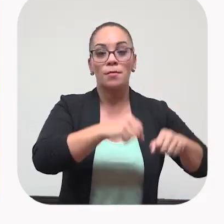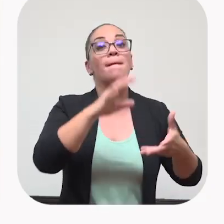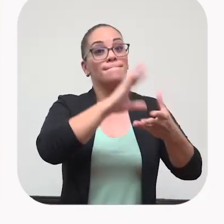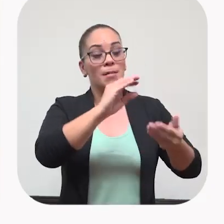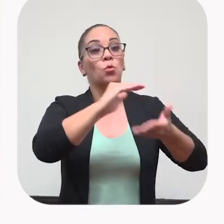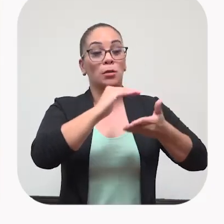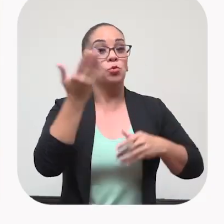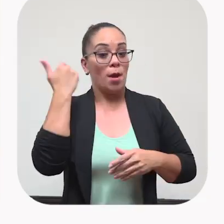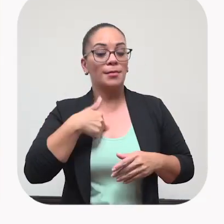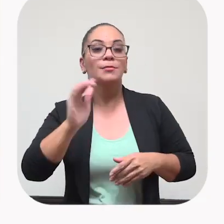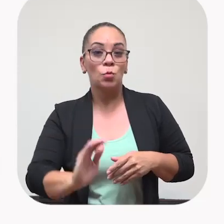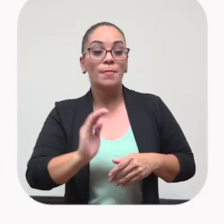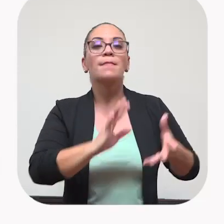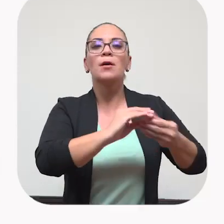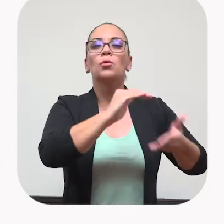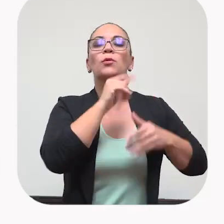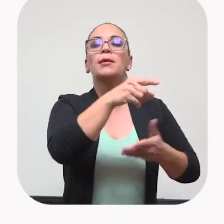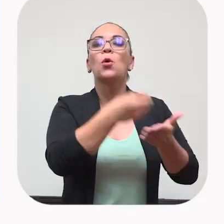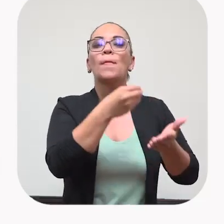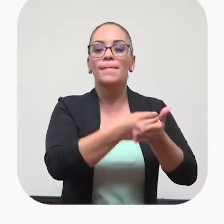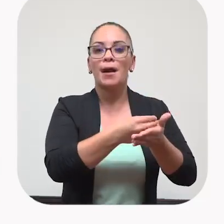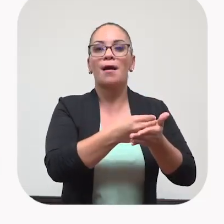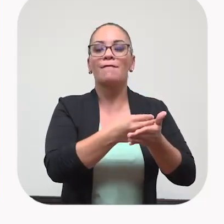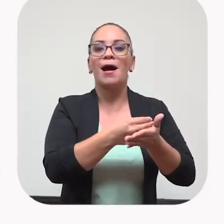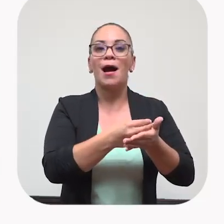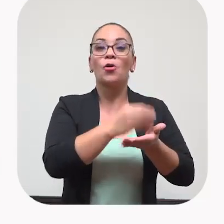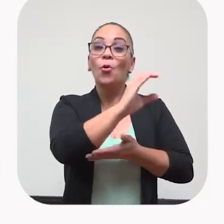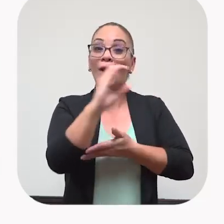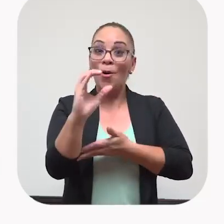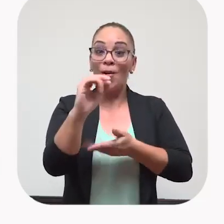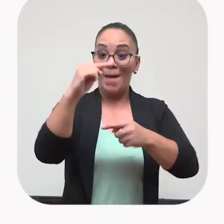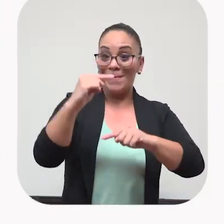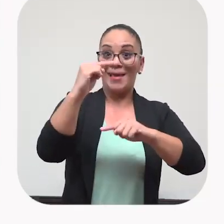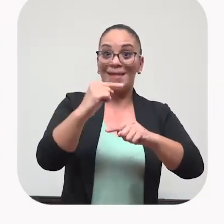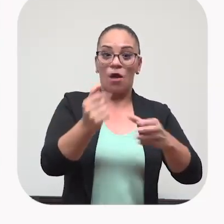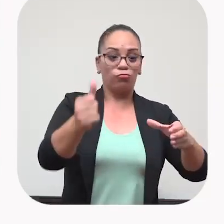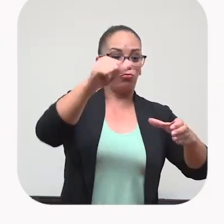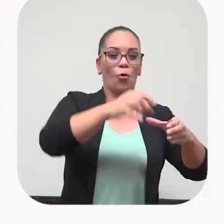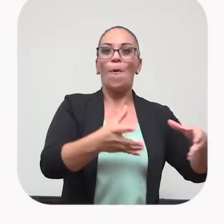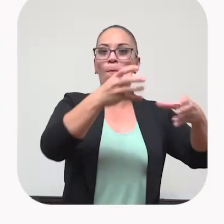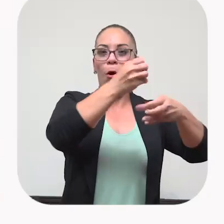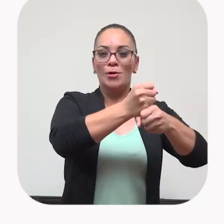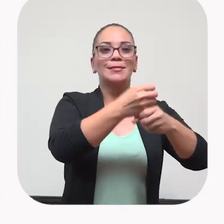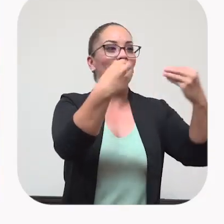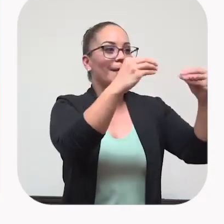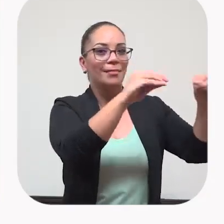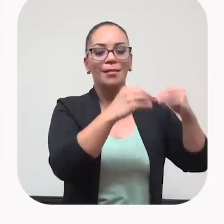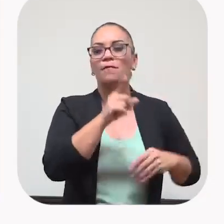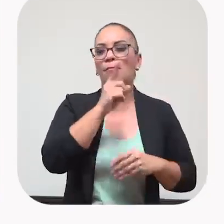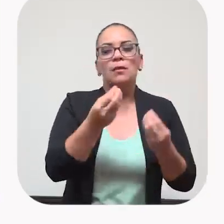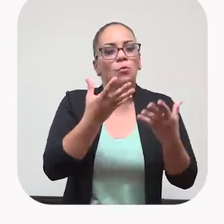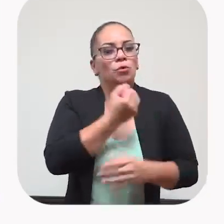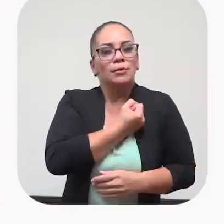Me cuentan, ¿verdad? Porque yo estaba muy pequeña, que ella compraba las coquitas y las vendía en bolsitas. O sea,